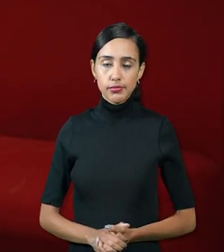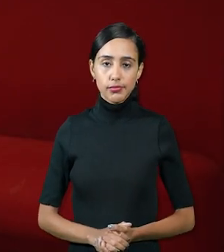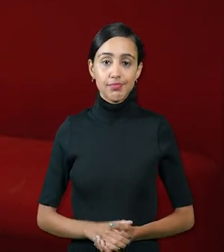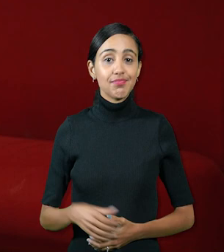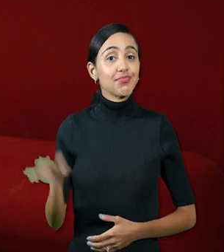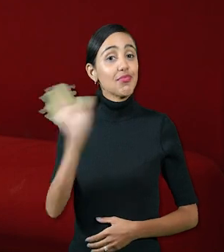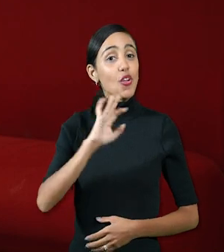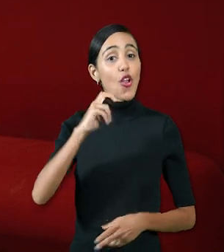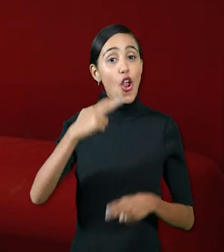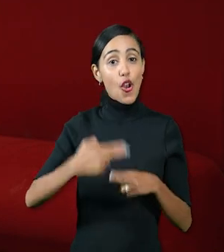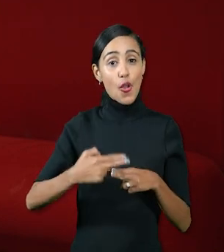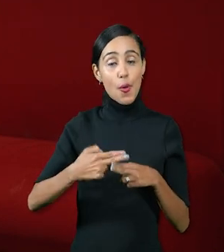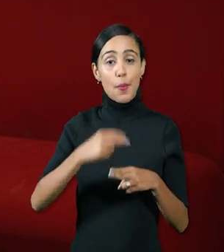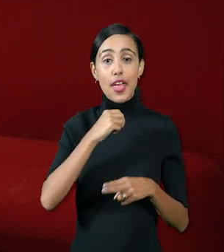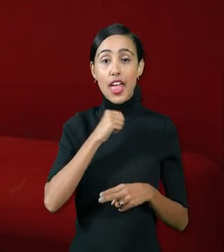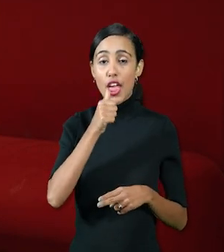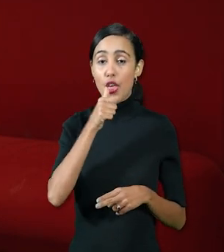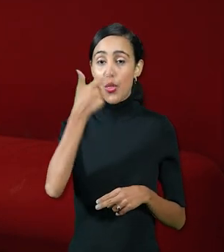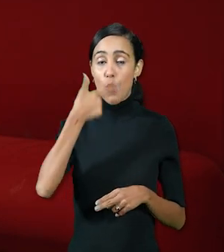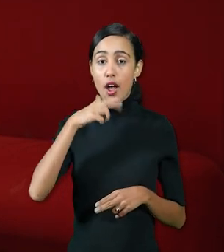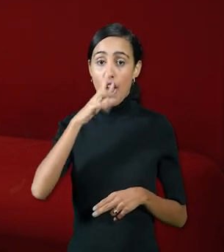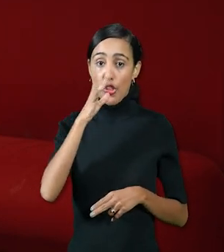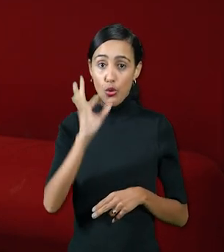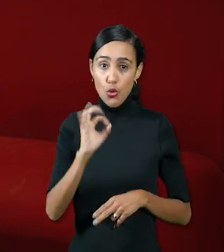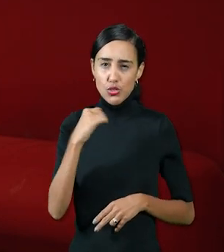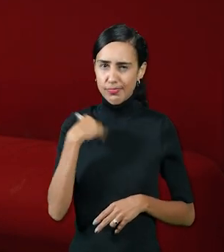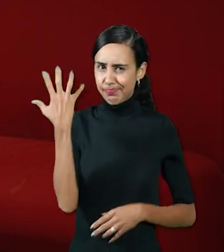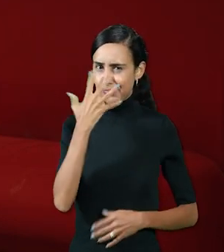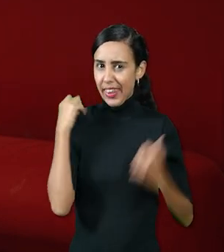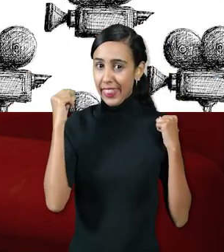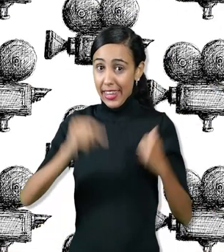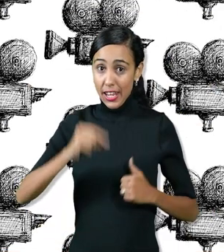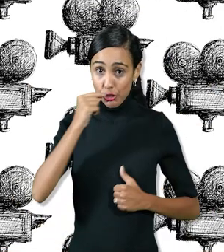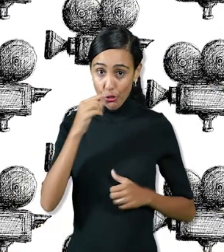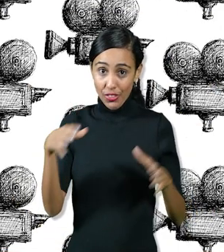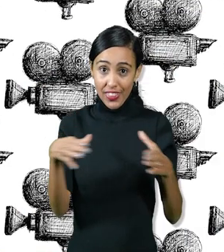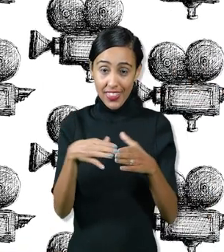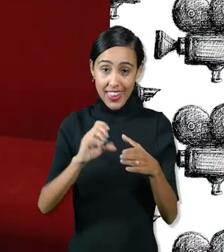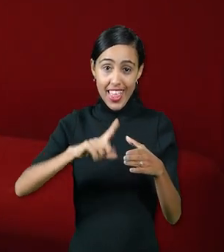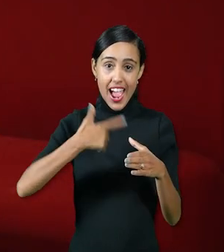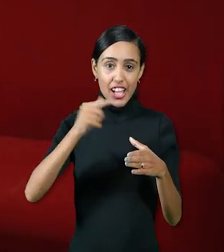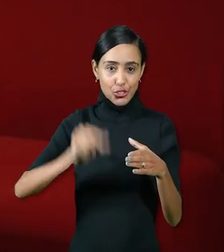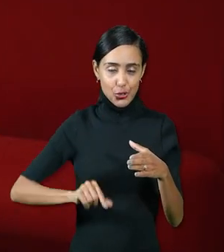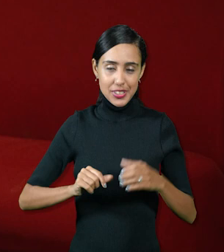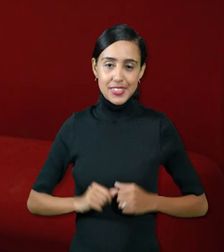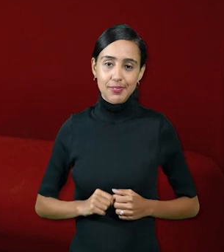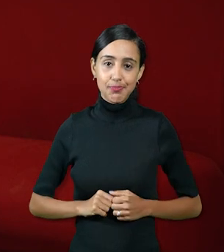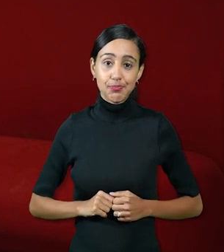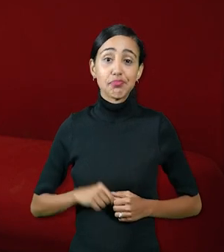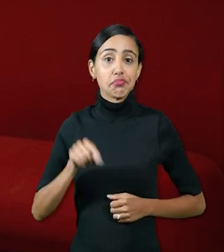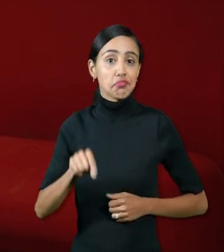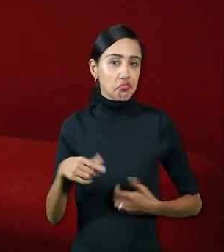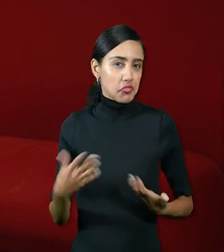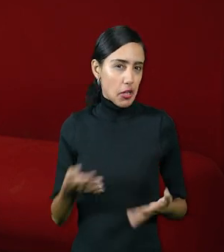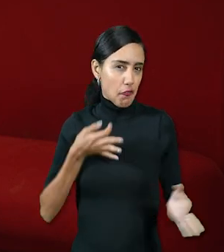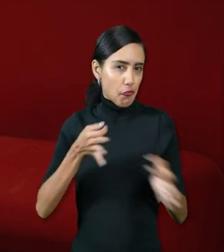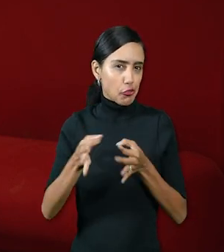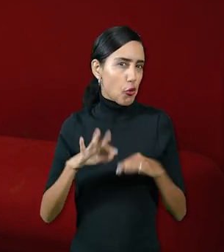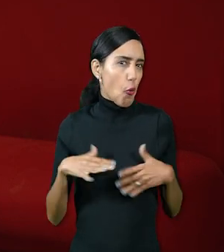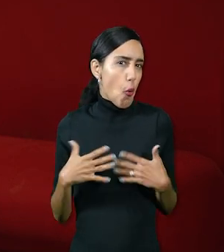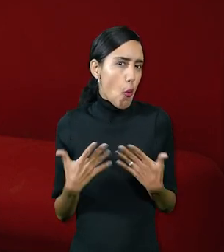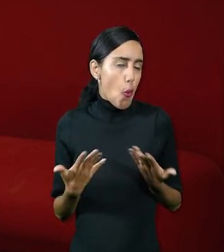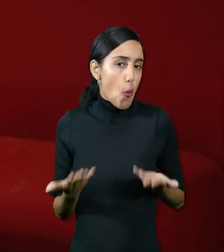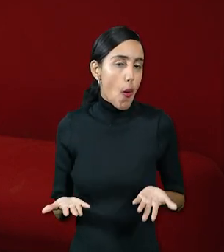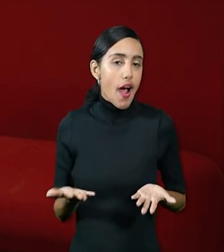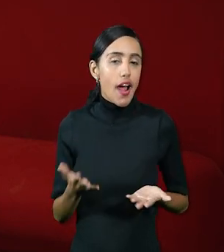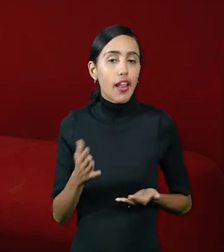Hola, mi nombre es Eduardo Eymil y soy director de actores El director de actores se encarga de